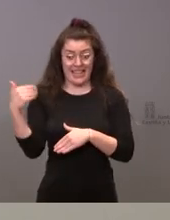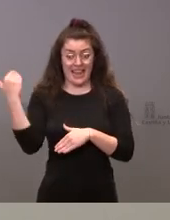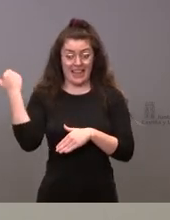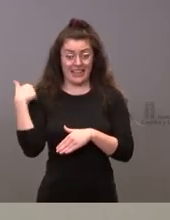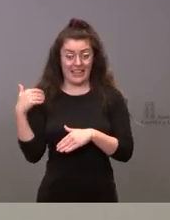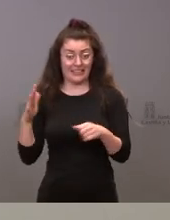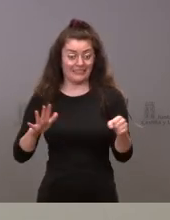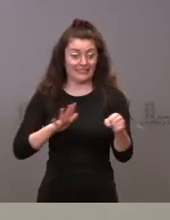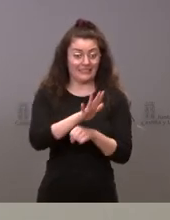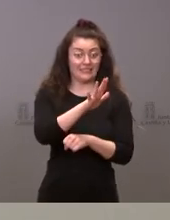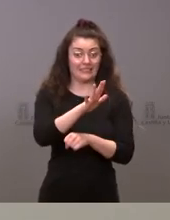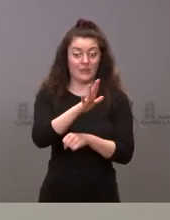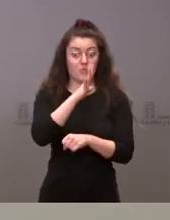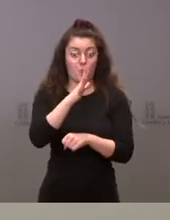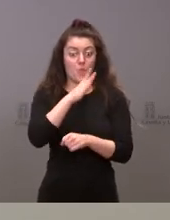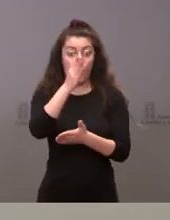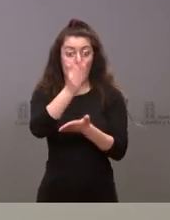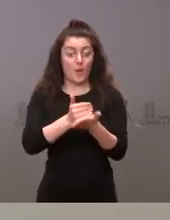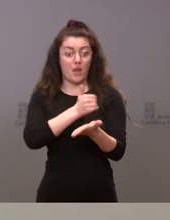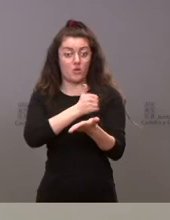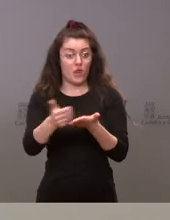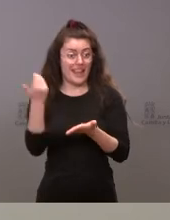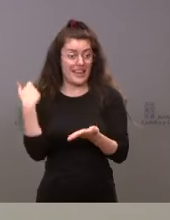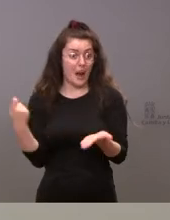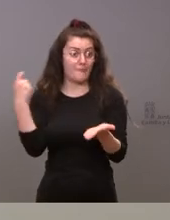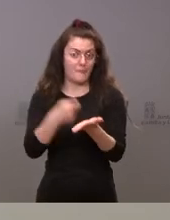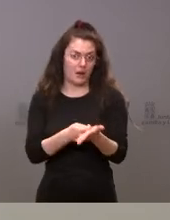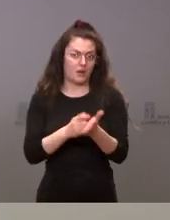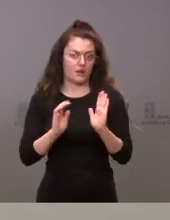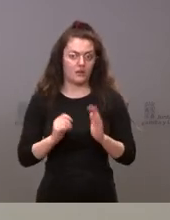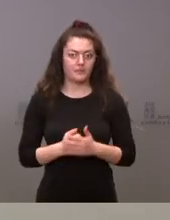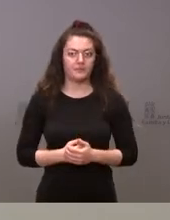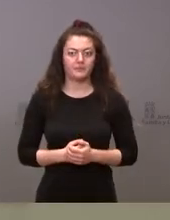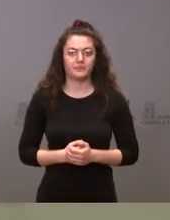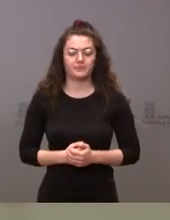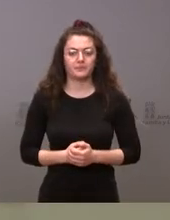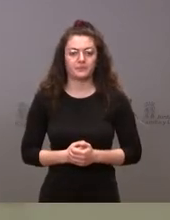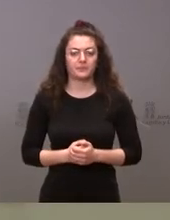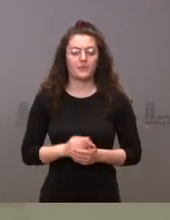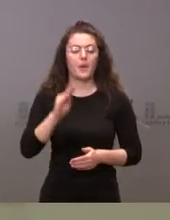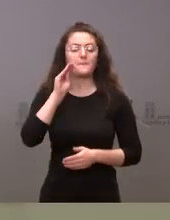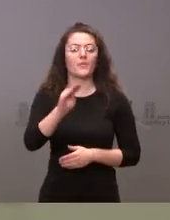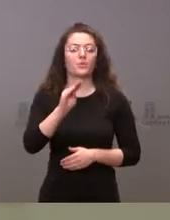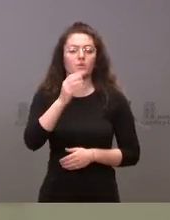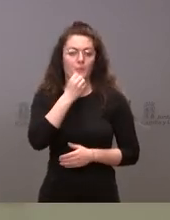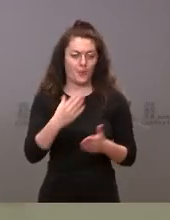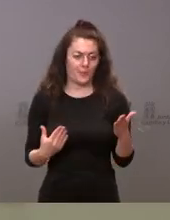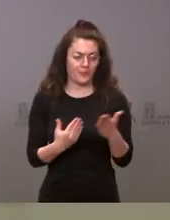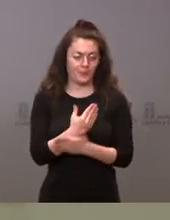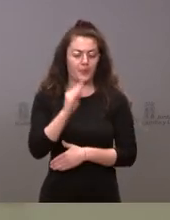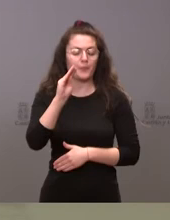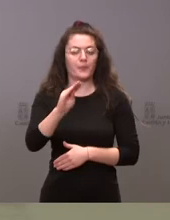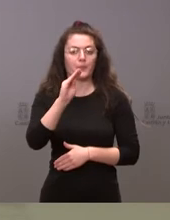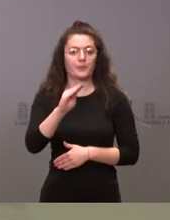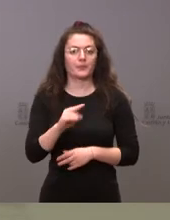ingresos por las comunidades autónomas y en concreto en lo que nos corresponde a nosotros por la Junta de Castilla y León Sí, quería preguntarle buenos días Sí, buenos días Manuel